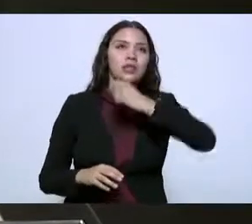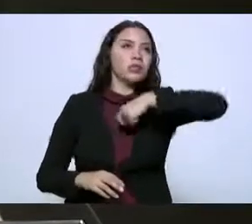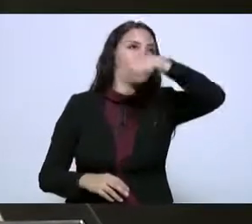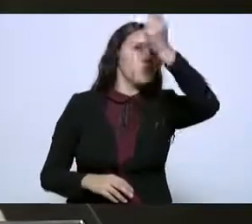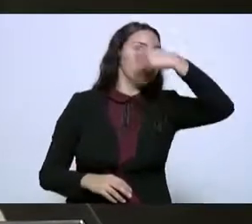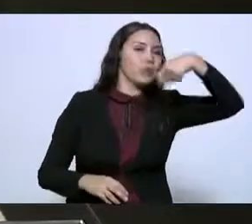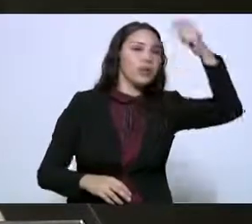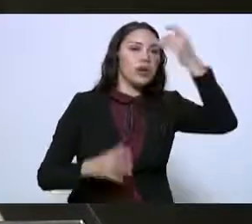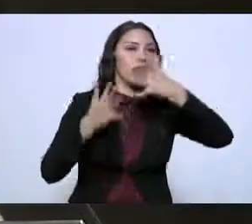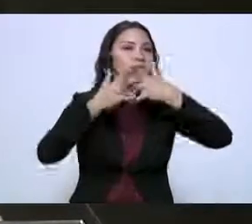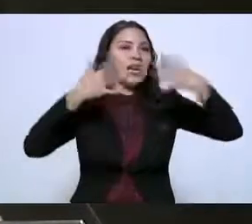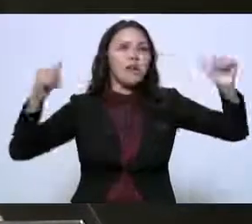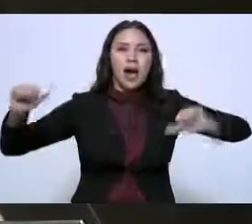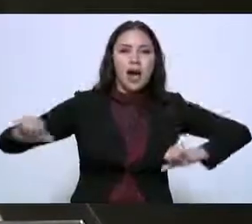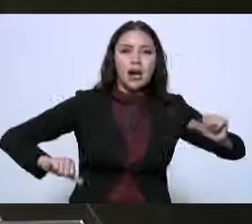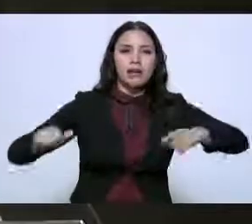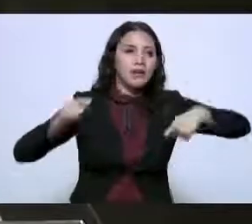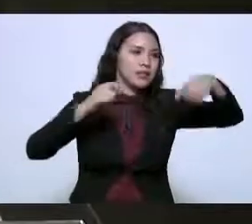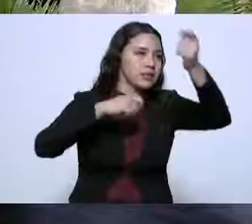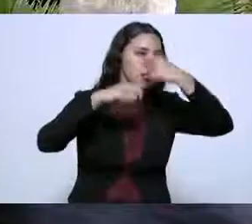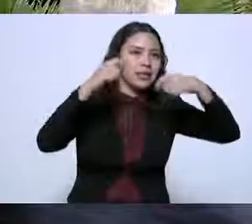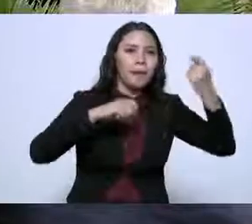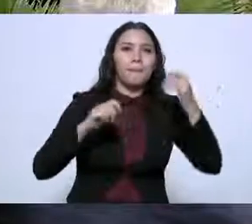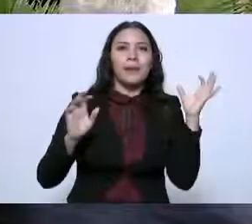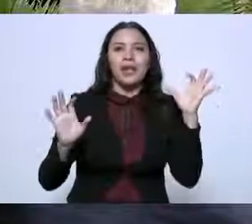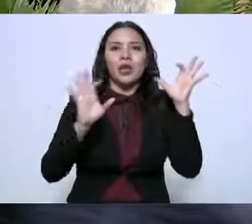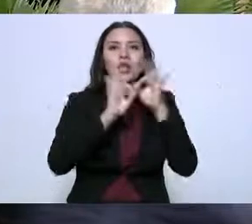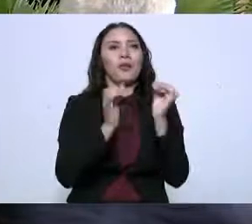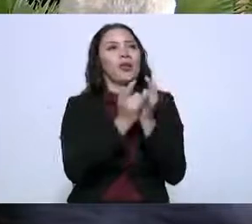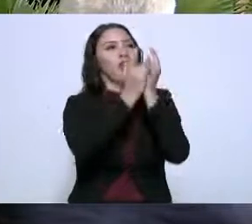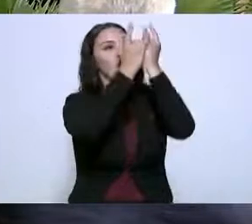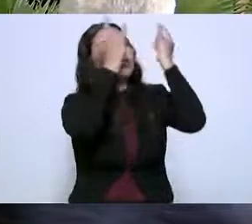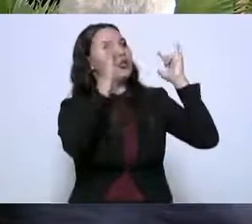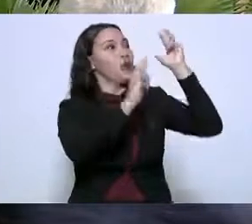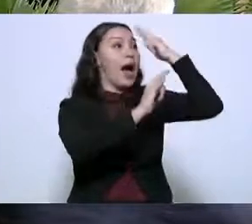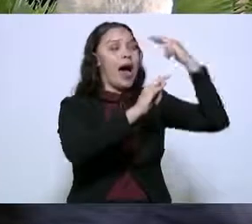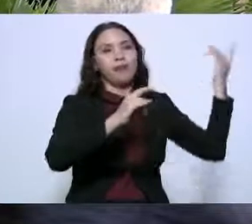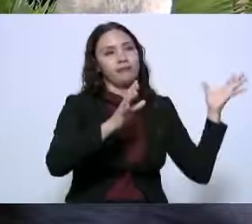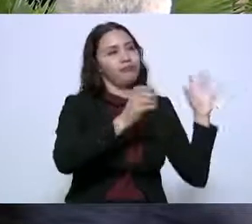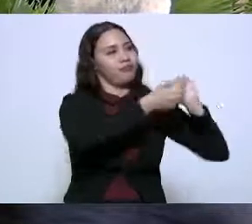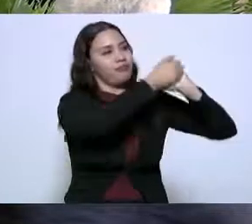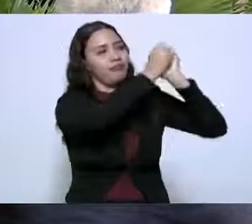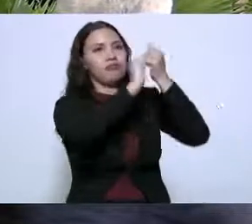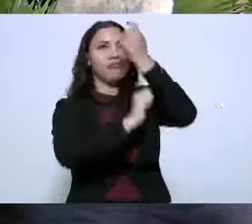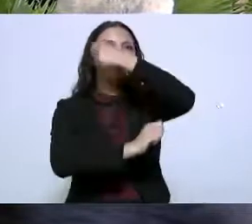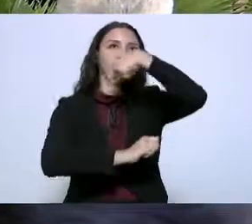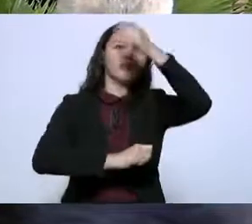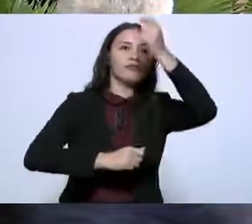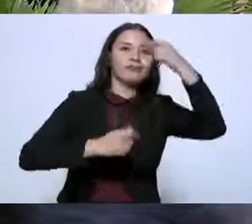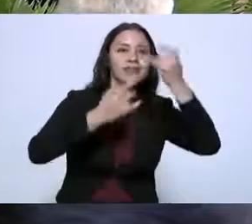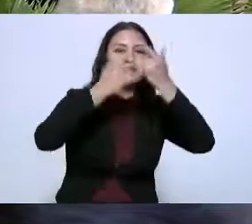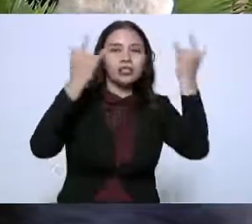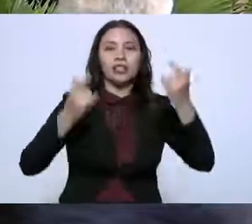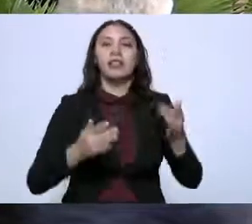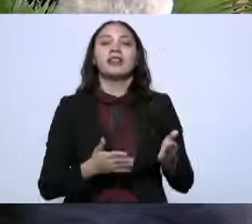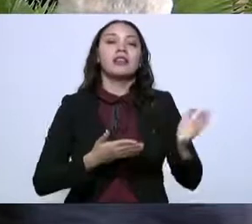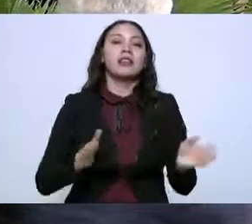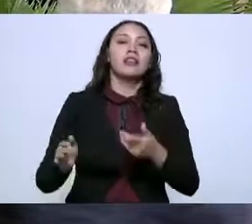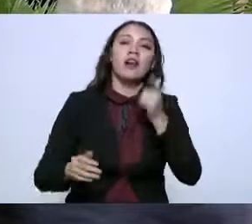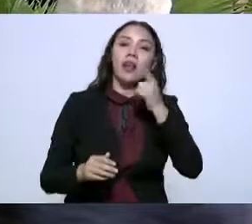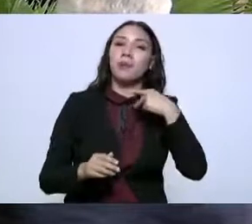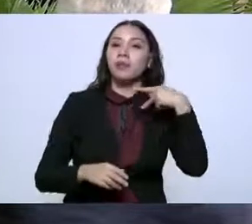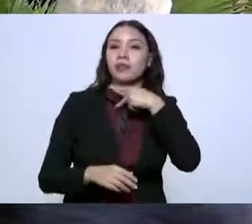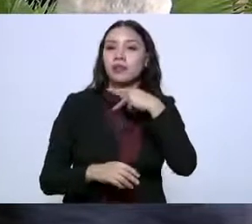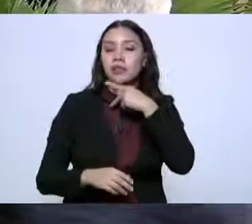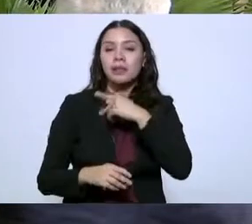cada pueblo artístico acorde a los cronistas y a los historiadores también ingresarán nueva información en